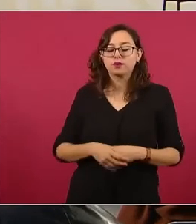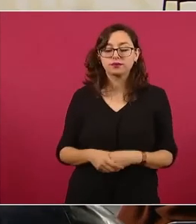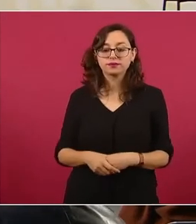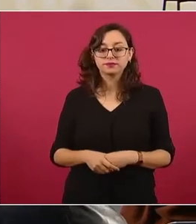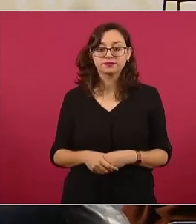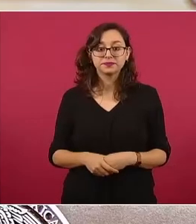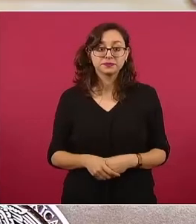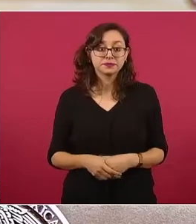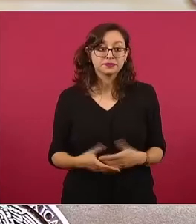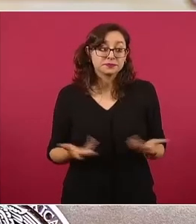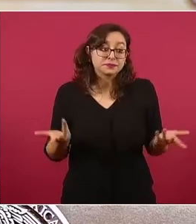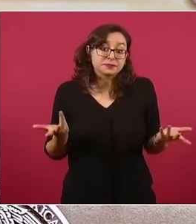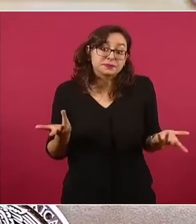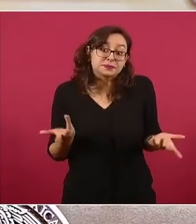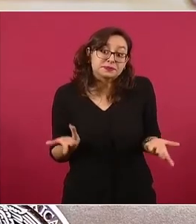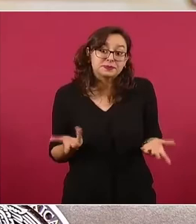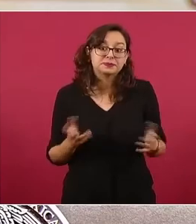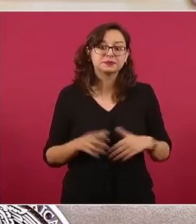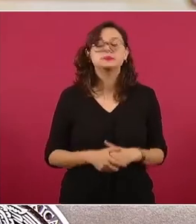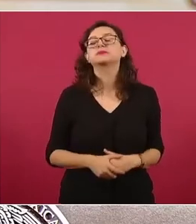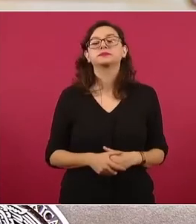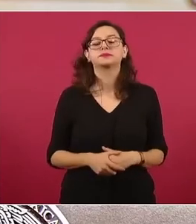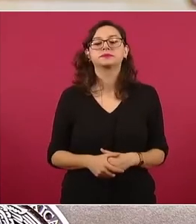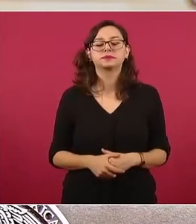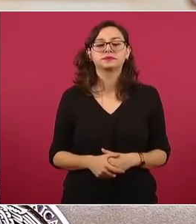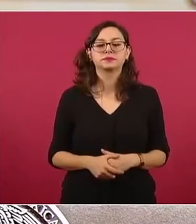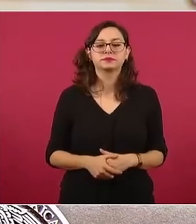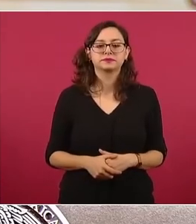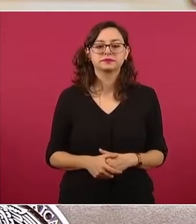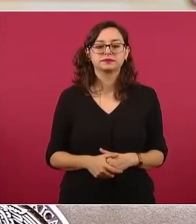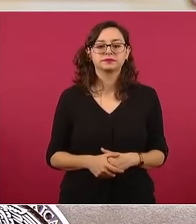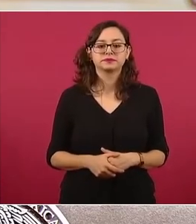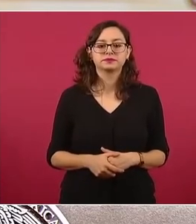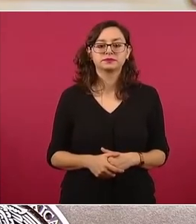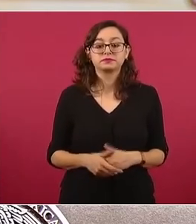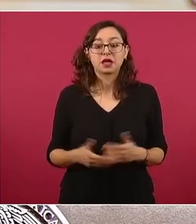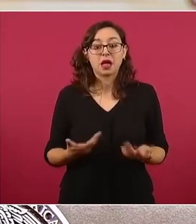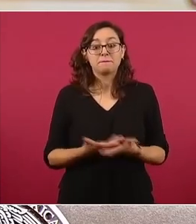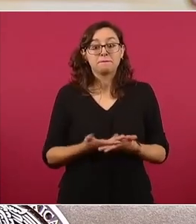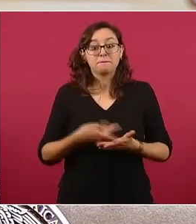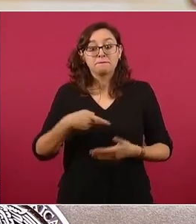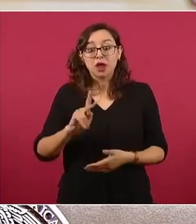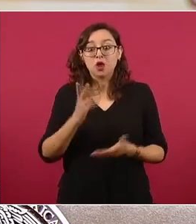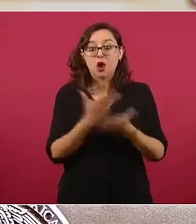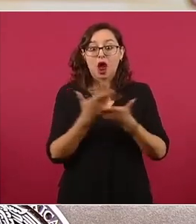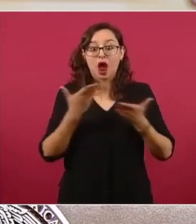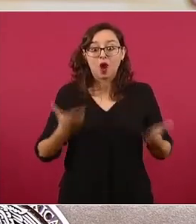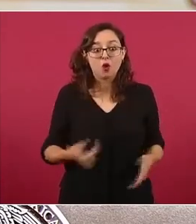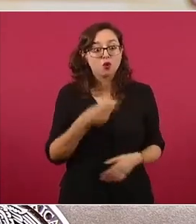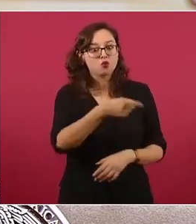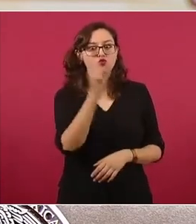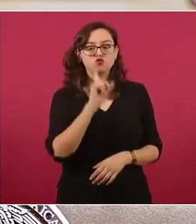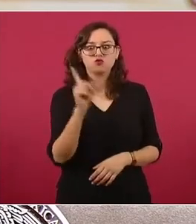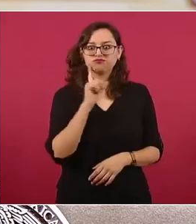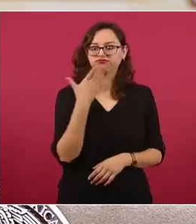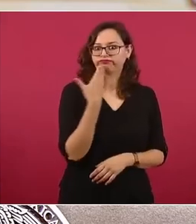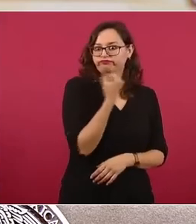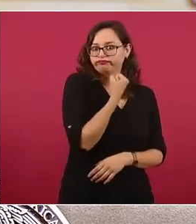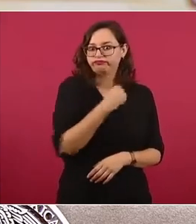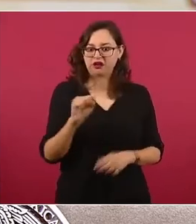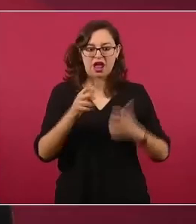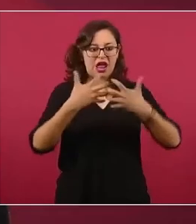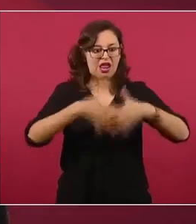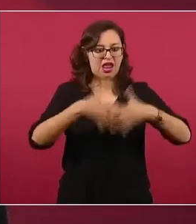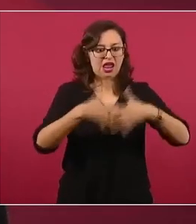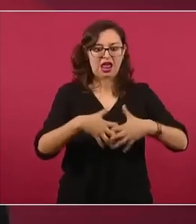Bueno, sin embargo ahora la experta y legisladora panista ya cambió de opinión. Quizás la señora Gálvez no esté